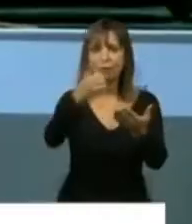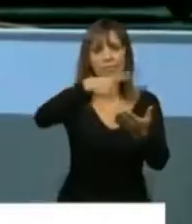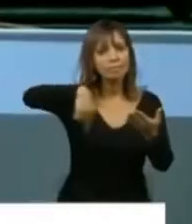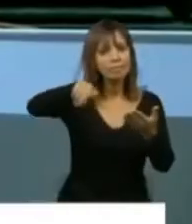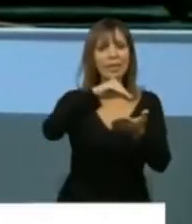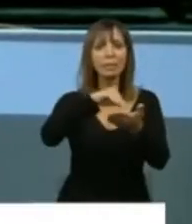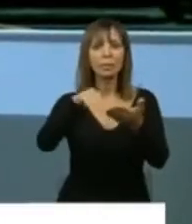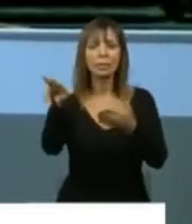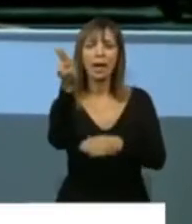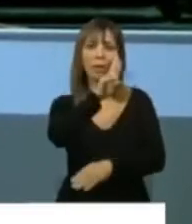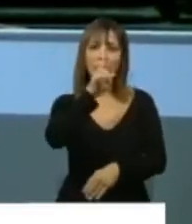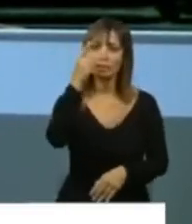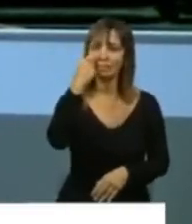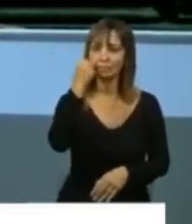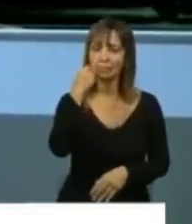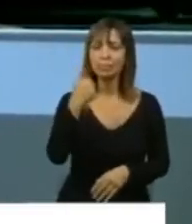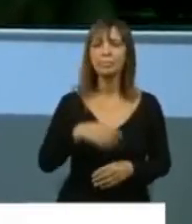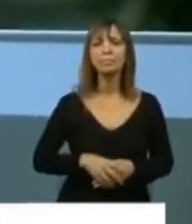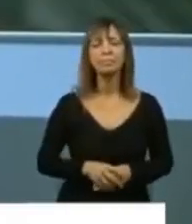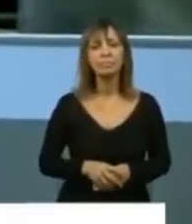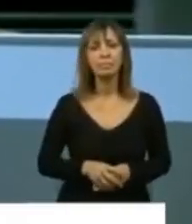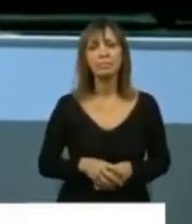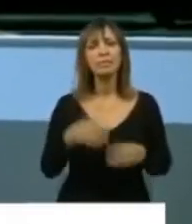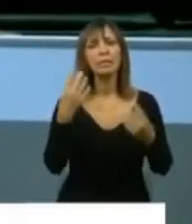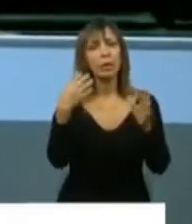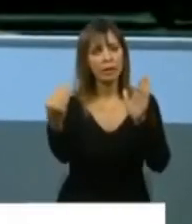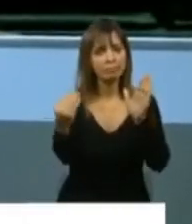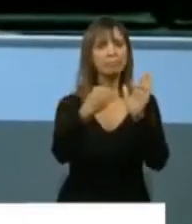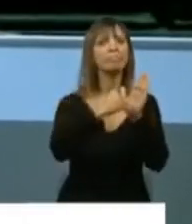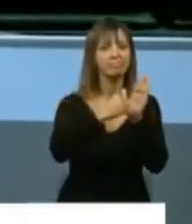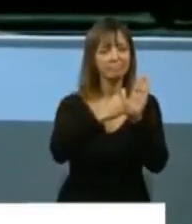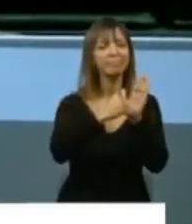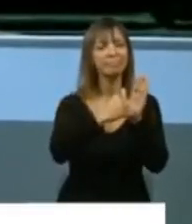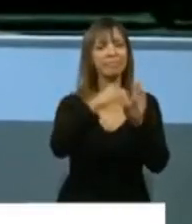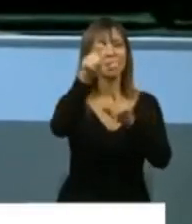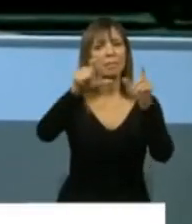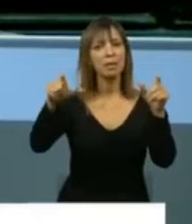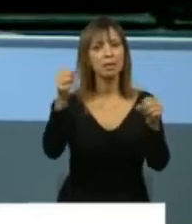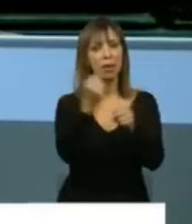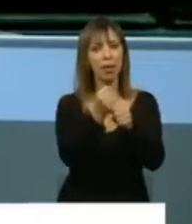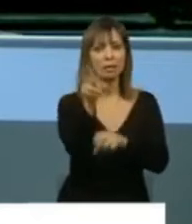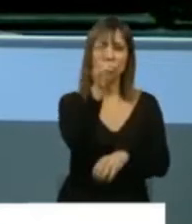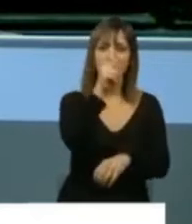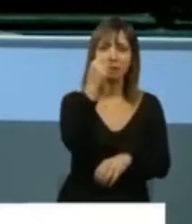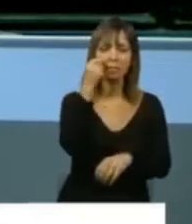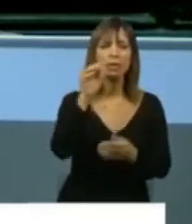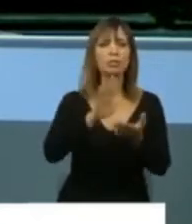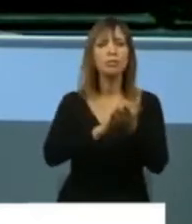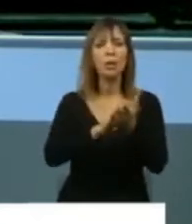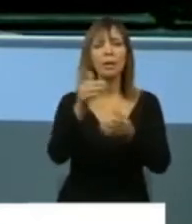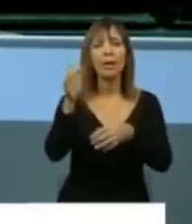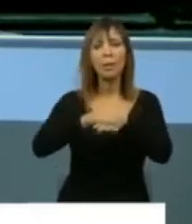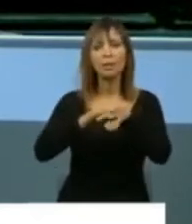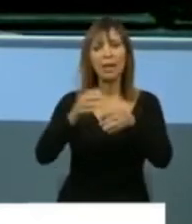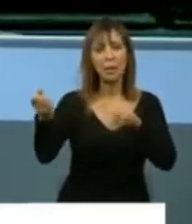diputadas, por haber incorporado a los trabajadores y a las trabajadoras de la recolección de residuos